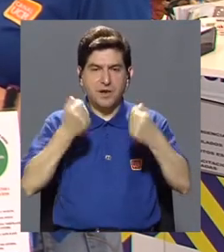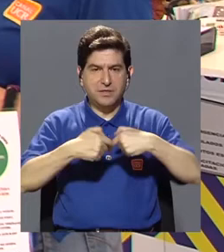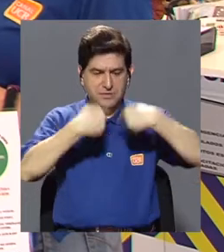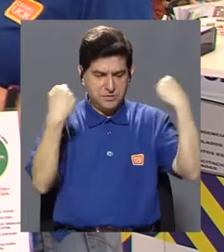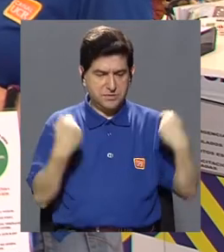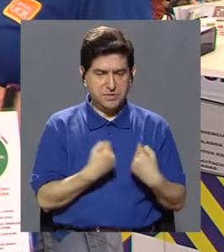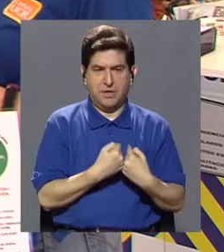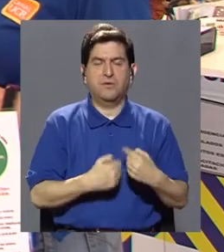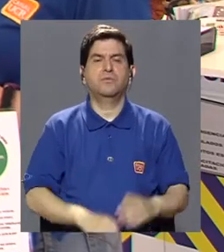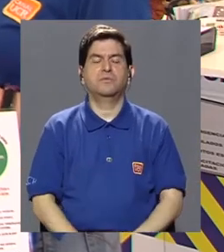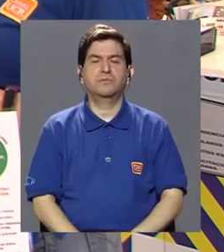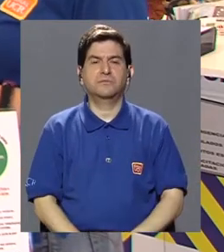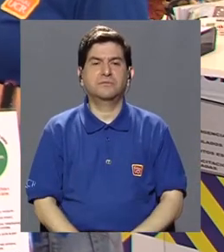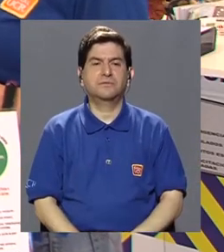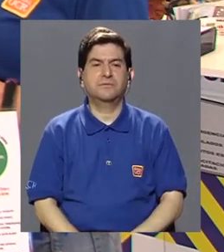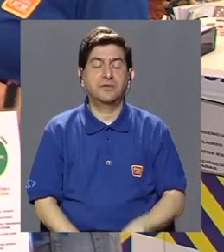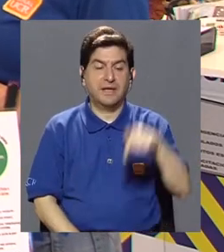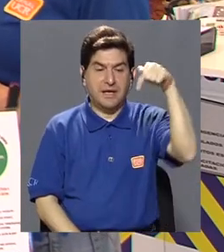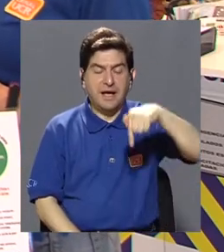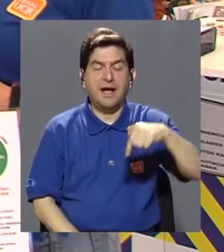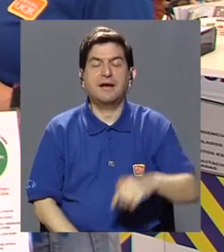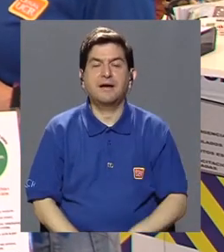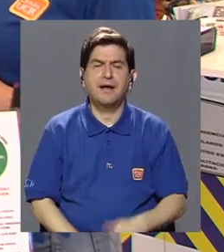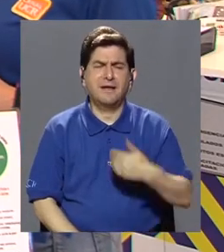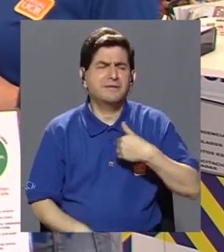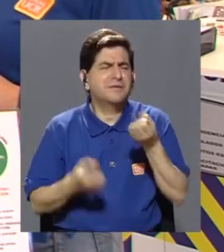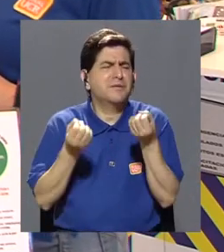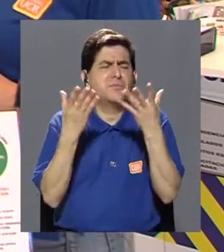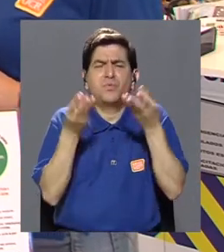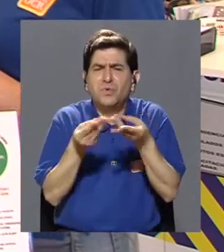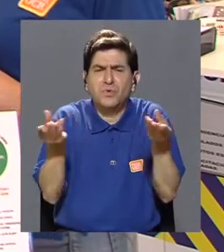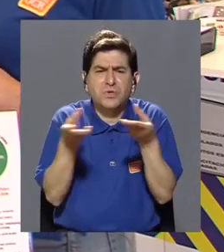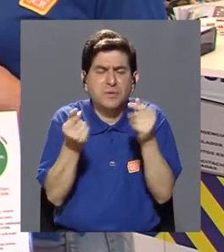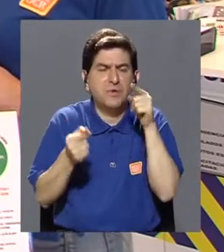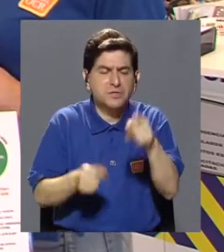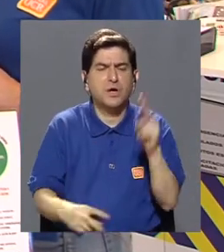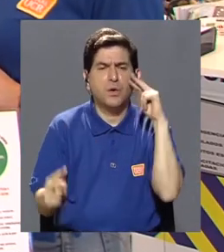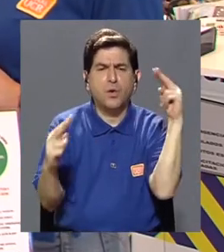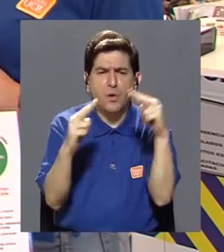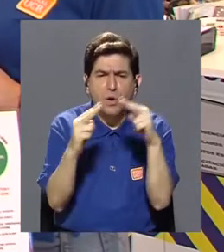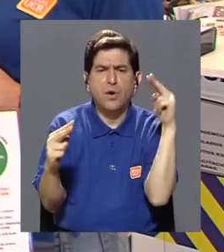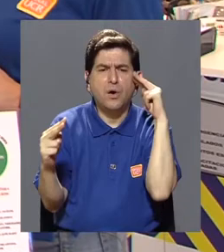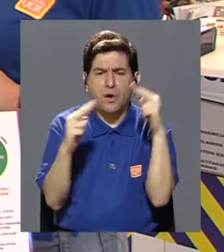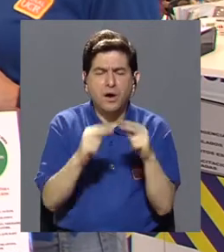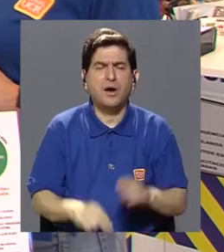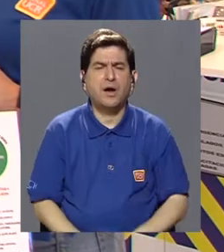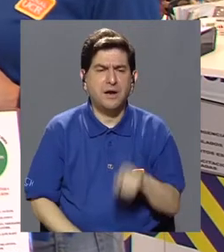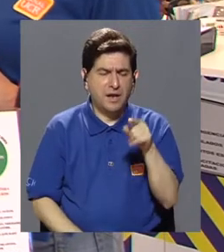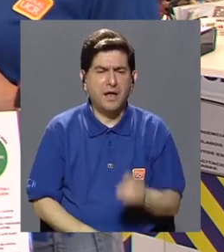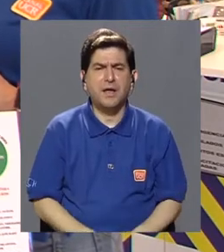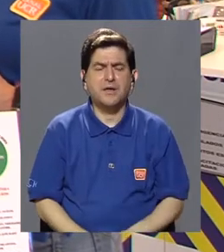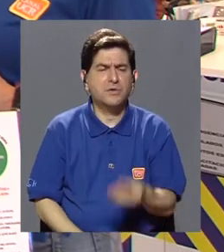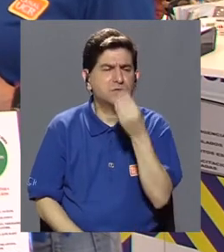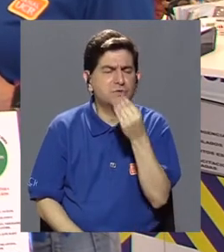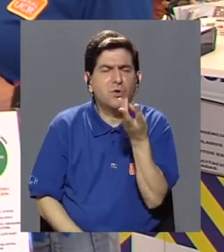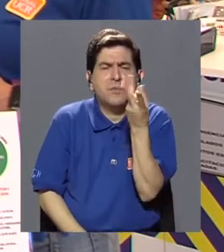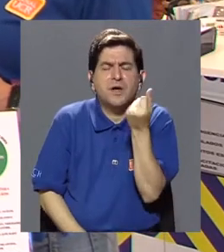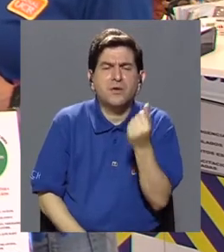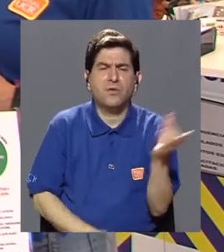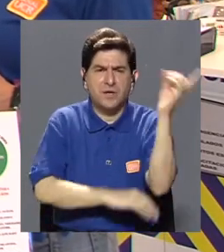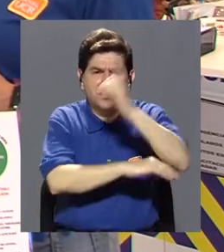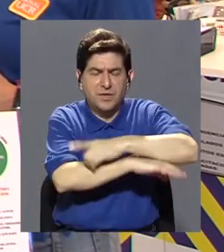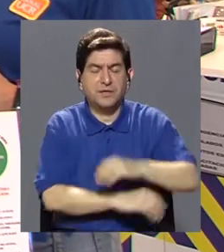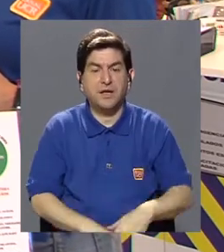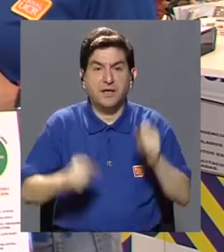su corazón o su músculo cardíaco. Entonces, acá en el stand tenemos infinidad de productos para que ellos vayan conociendo sus porciones, qué es que debemos de comer e